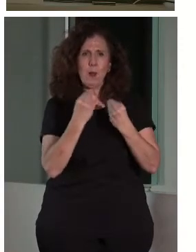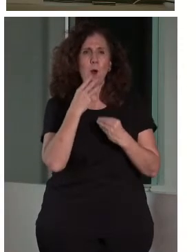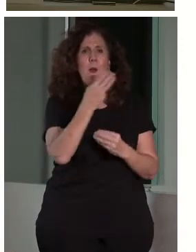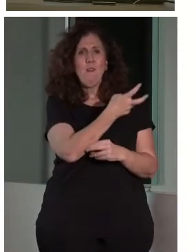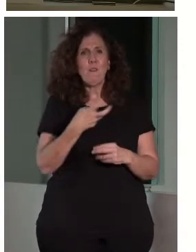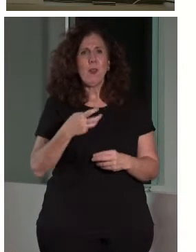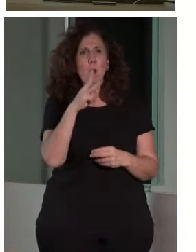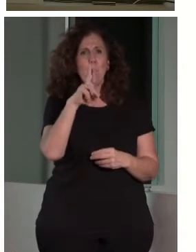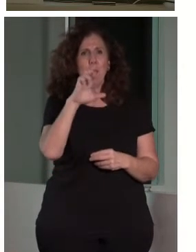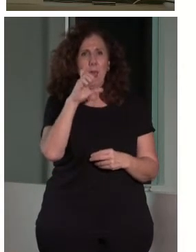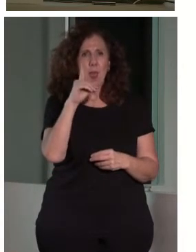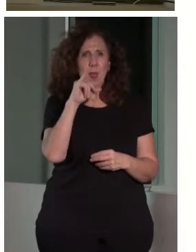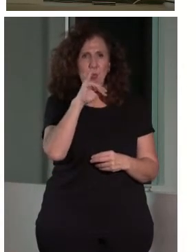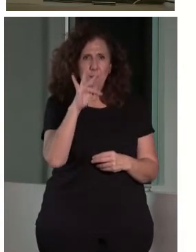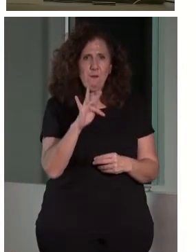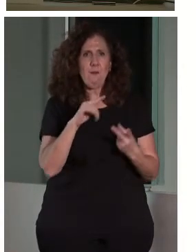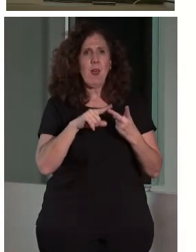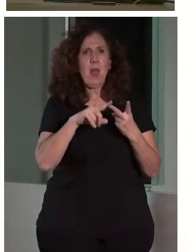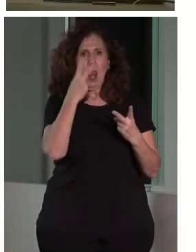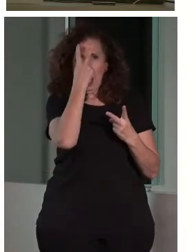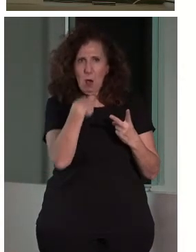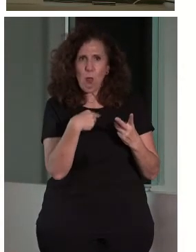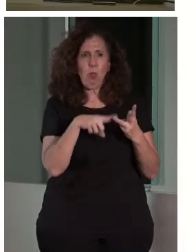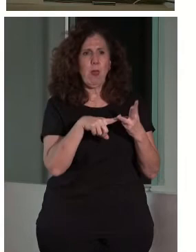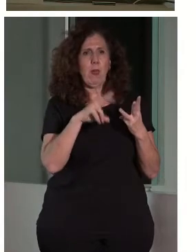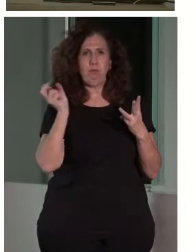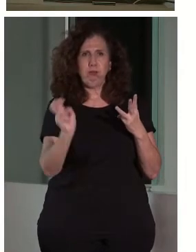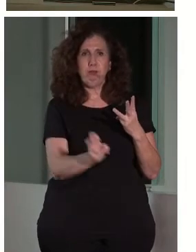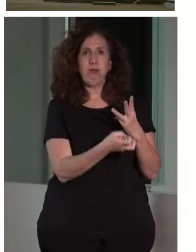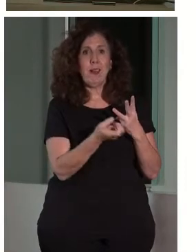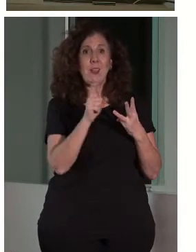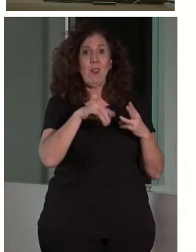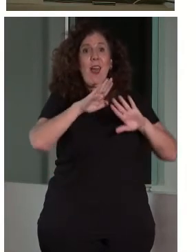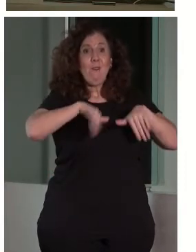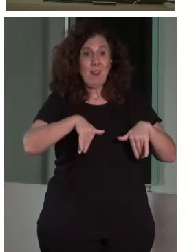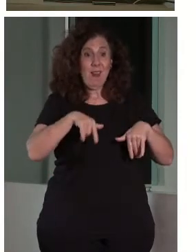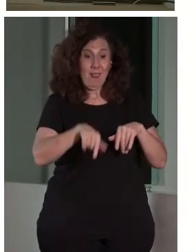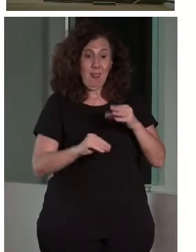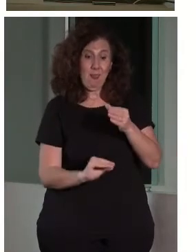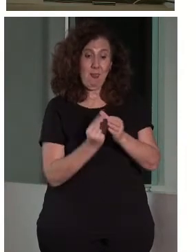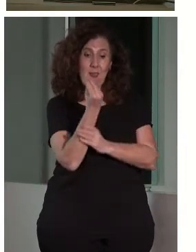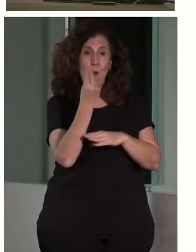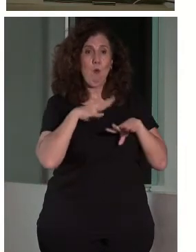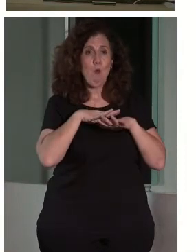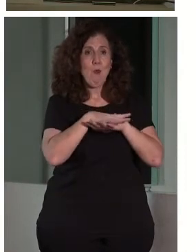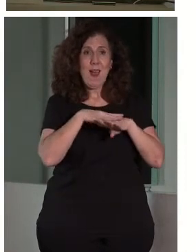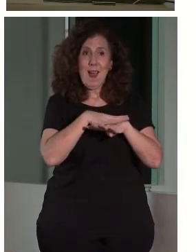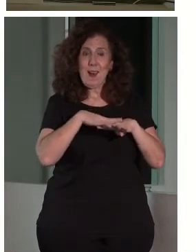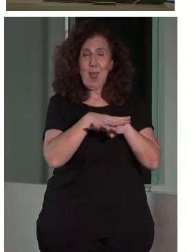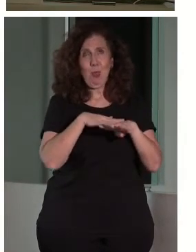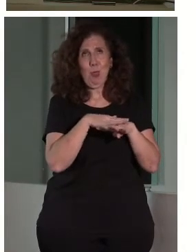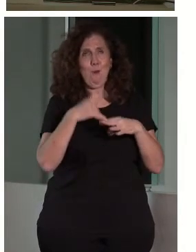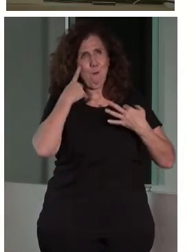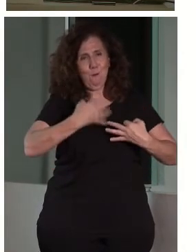O sea, digamos que hicimos un evento más potente, y de ahí ha salido una red informal en la que nos llamamos,